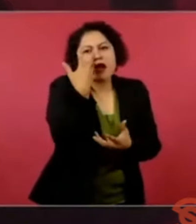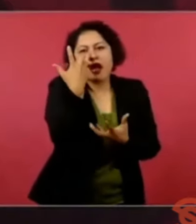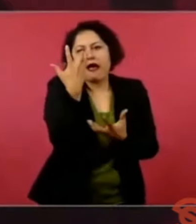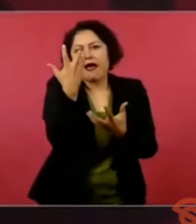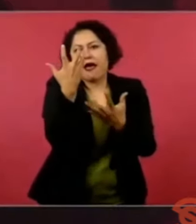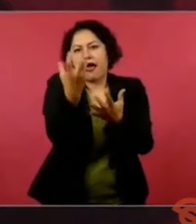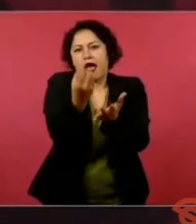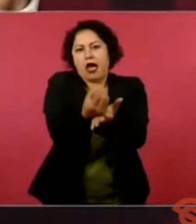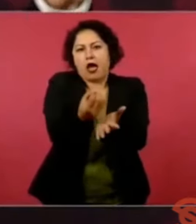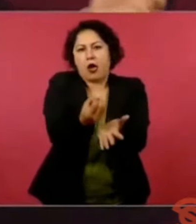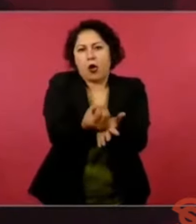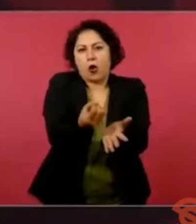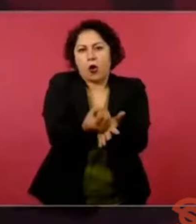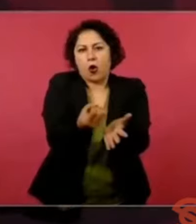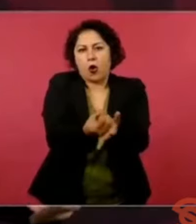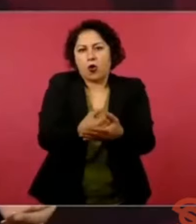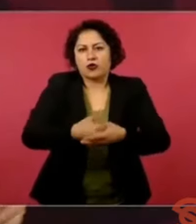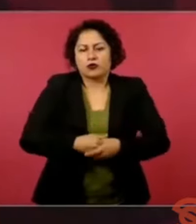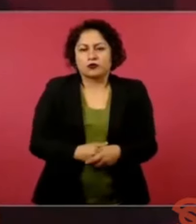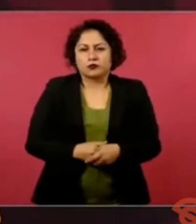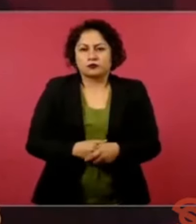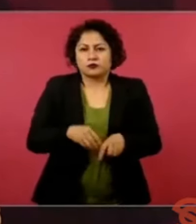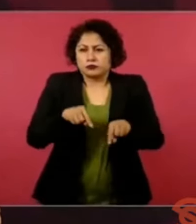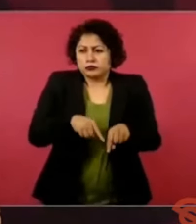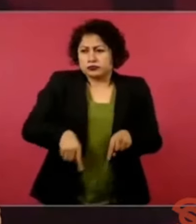Si aquí no había avaricia,